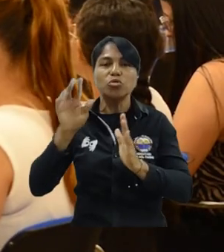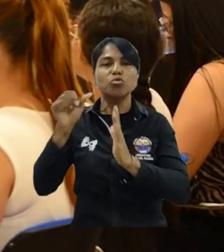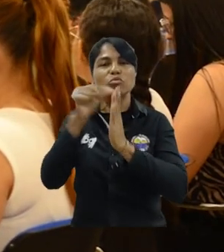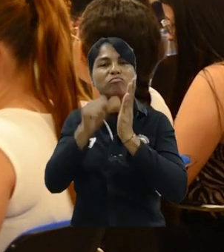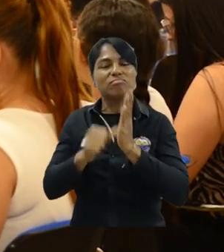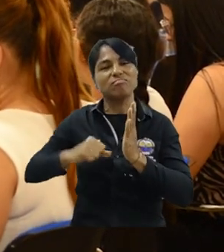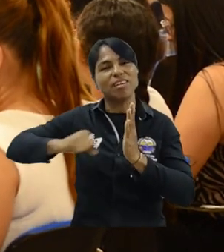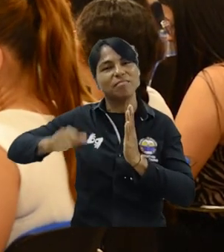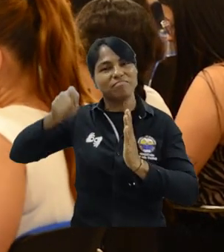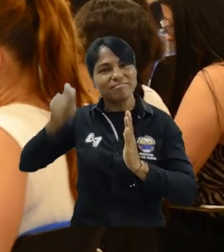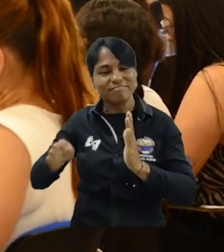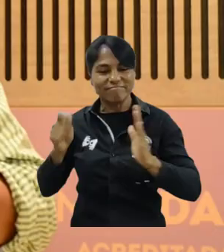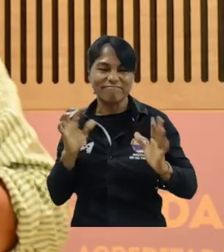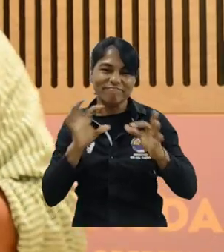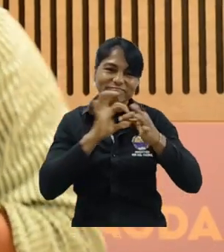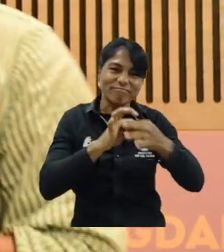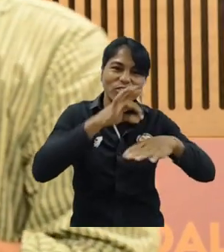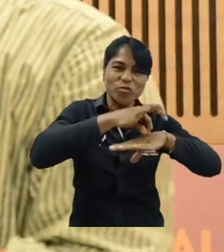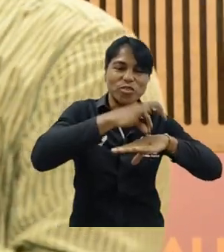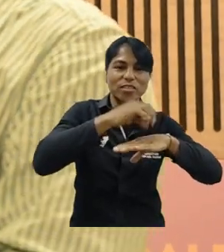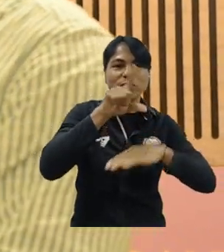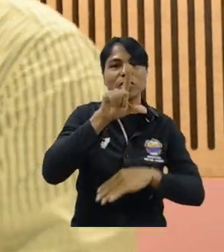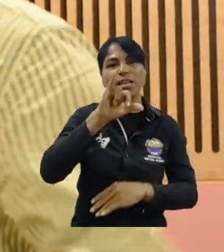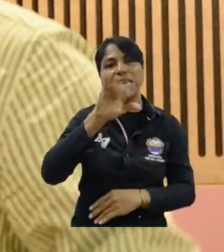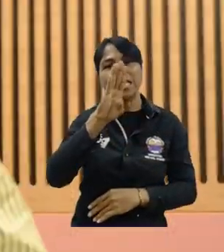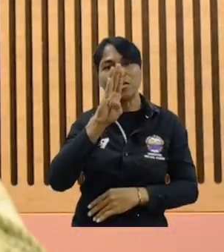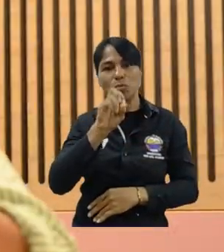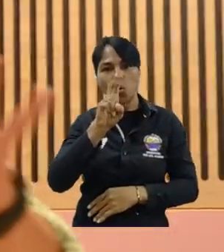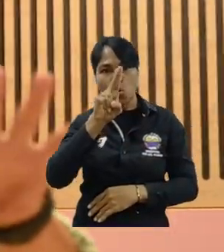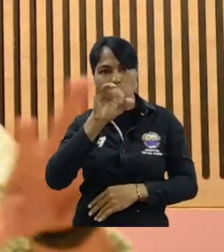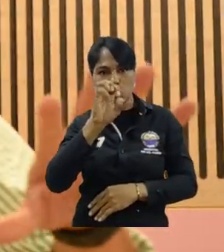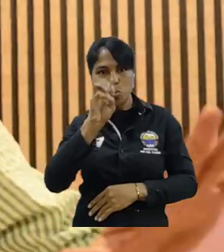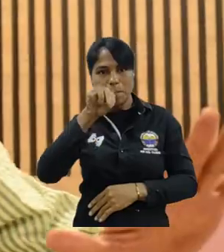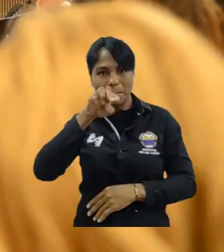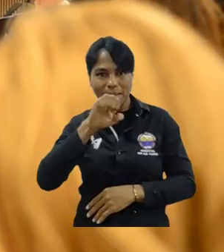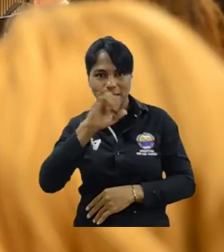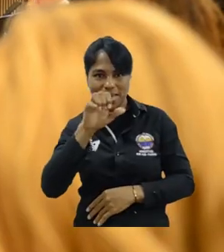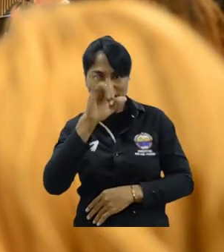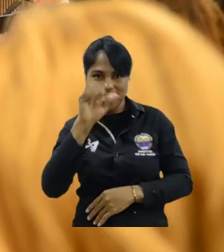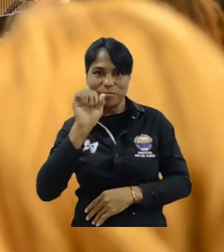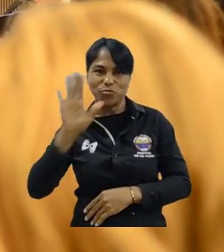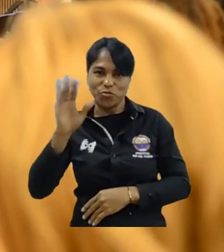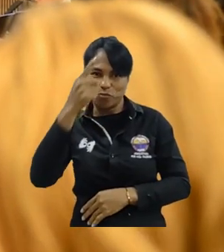Programa de Derecho en asocio con la Fundación Liborio Mejía, sede Santa Marta.